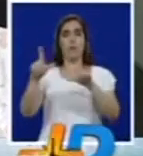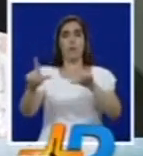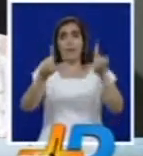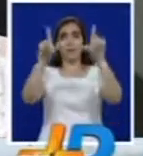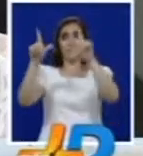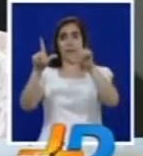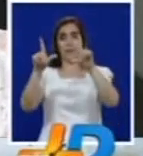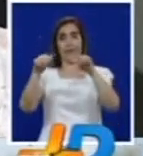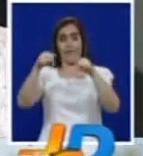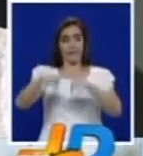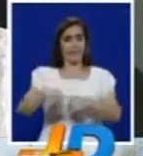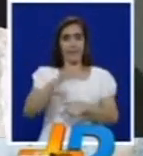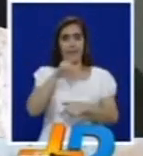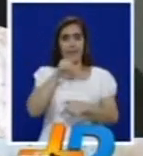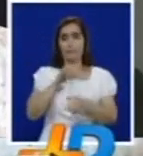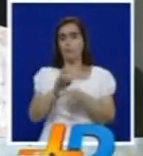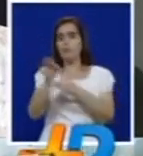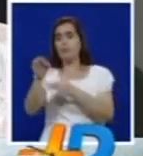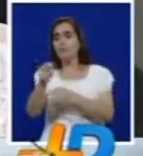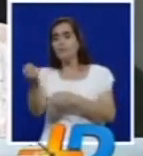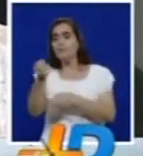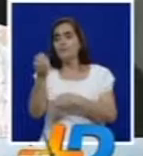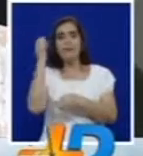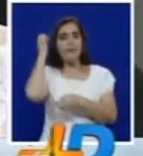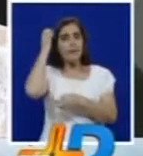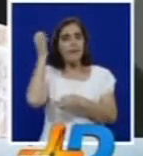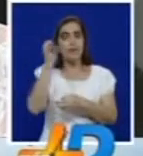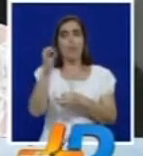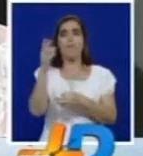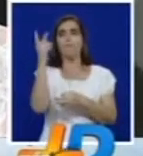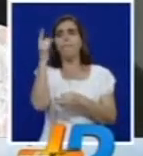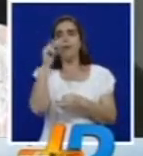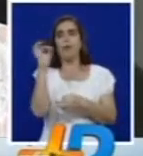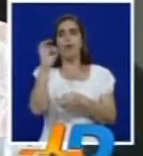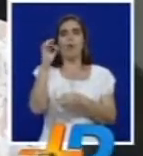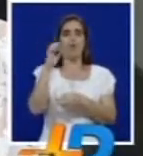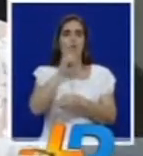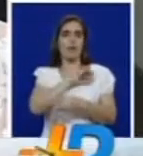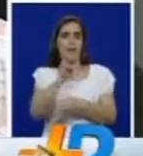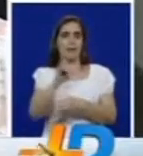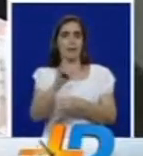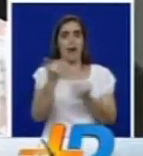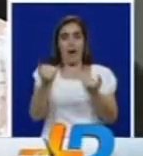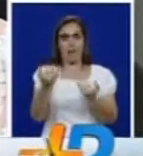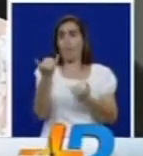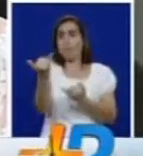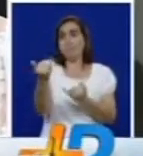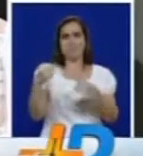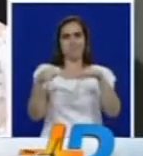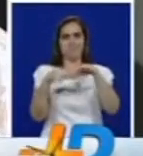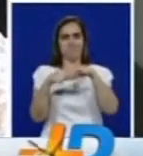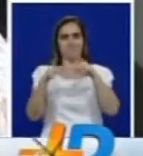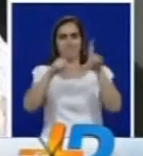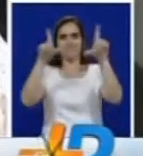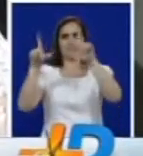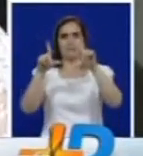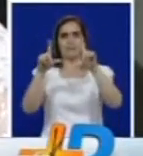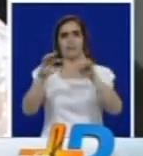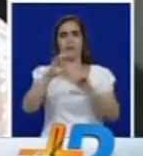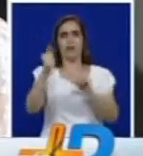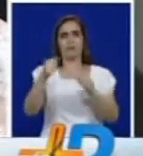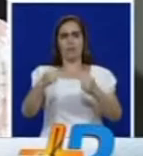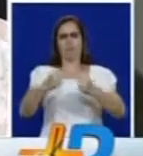o a la unión al centro más cercano o hasta Pereiro Cali y lo de reanimación perdón